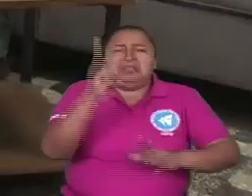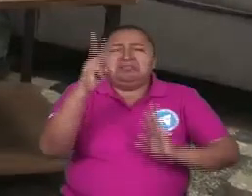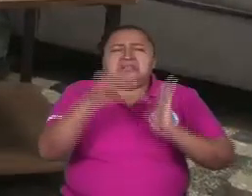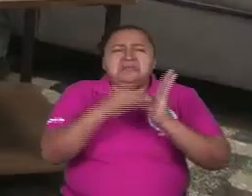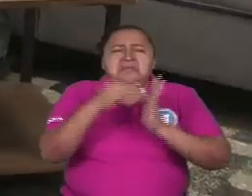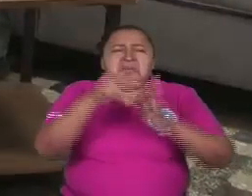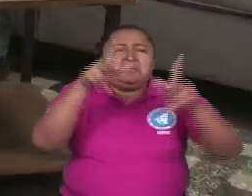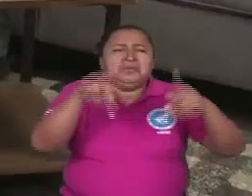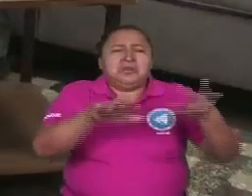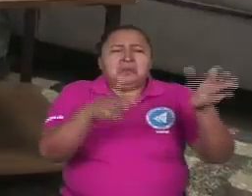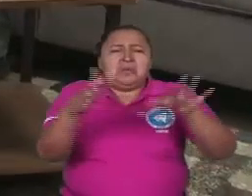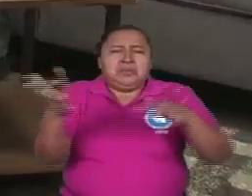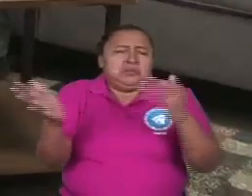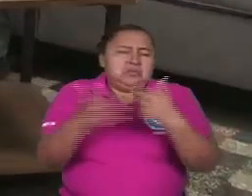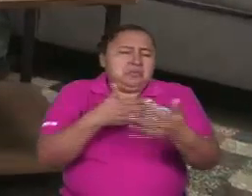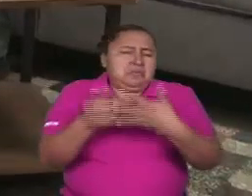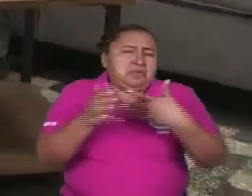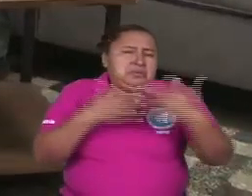nicaragüenses muertos,